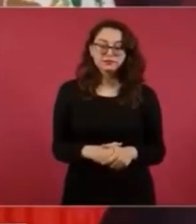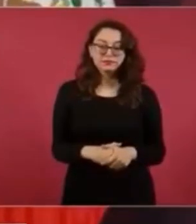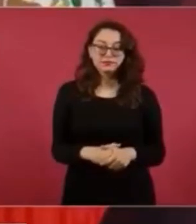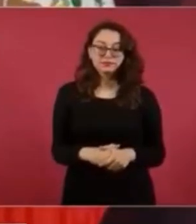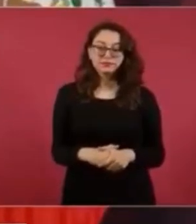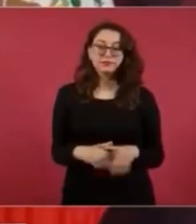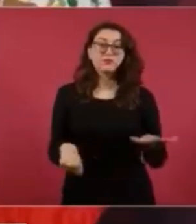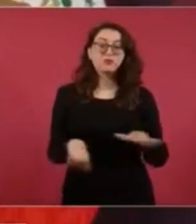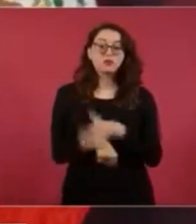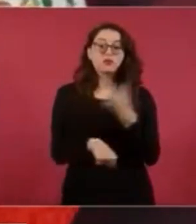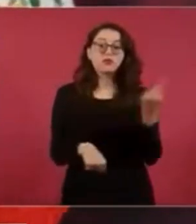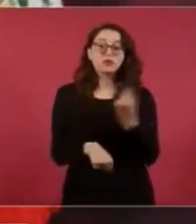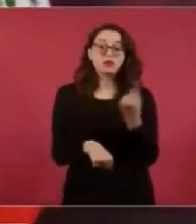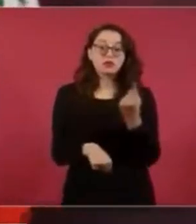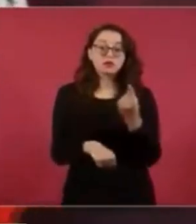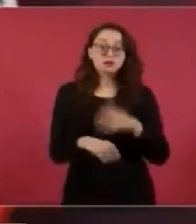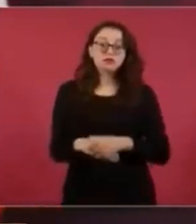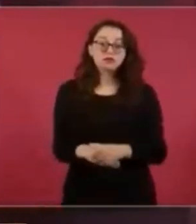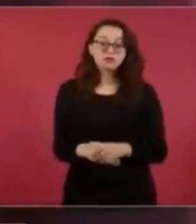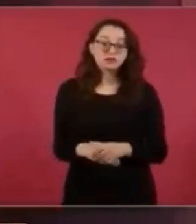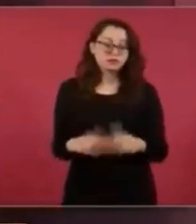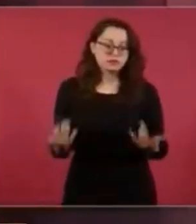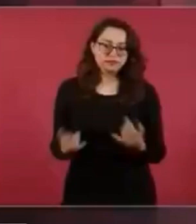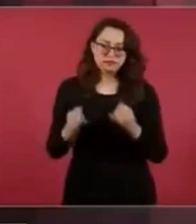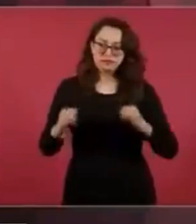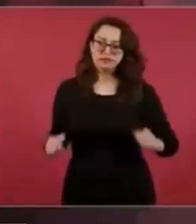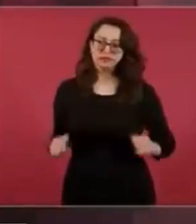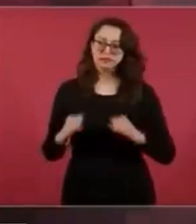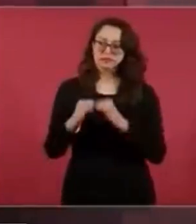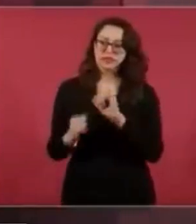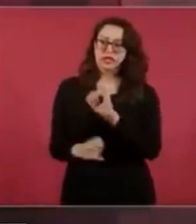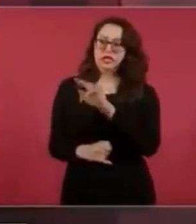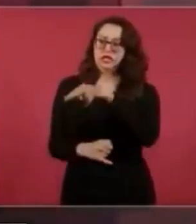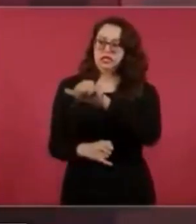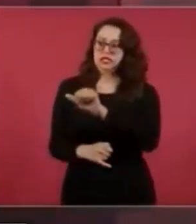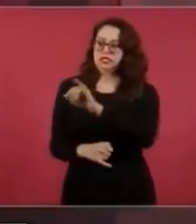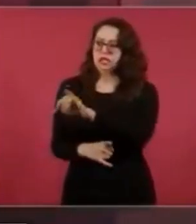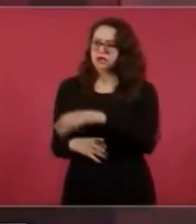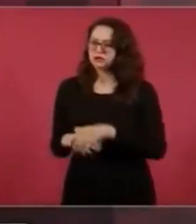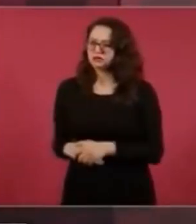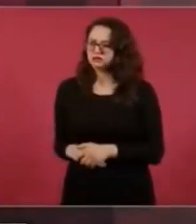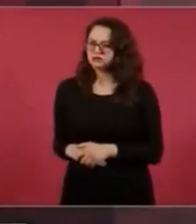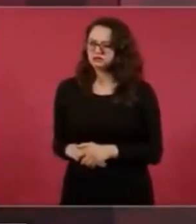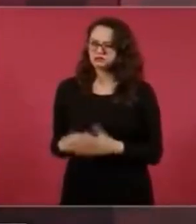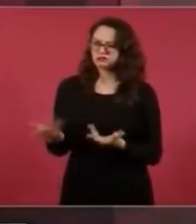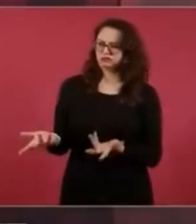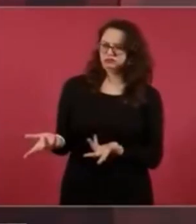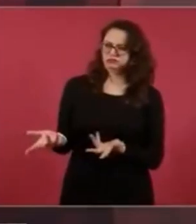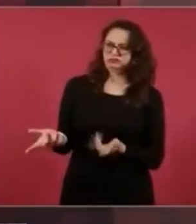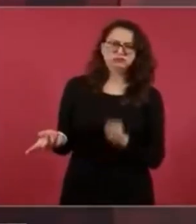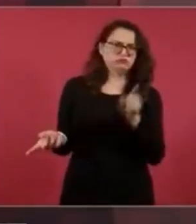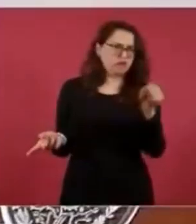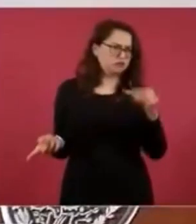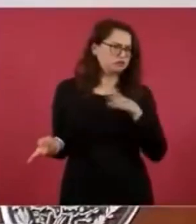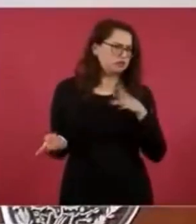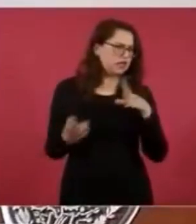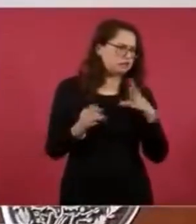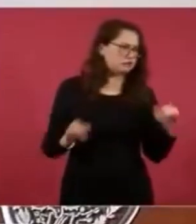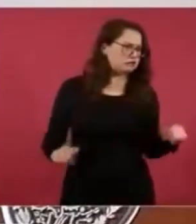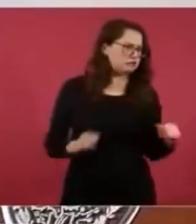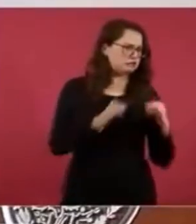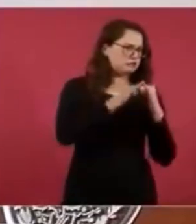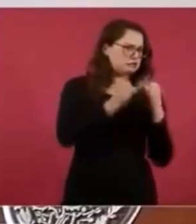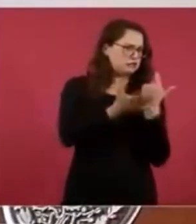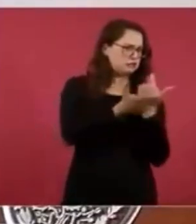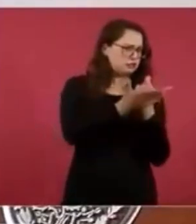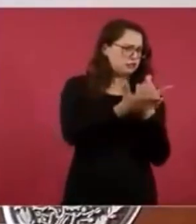pase a Economía, que el Instituto de Comunicaciones pase